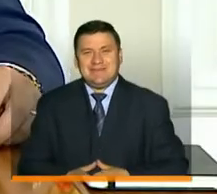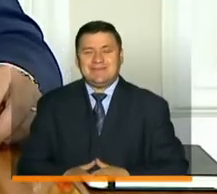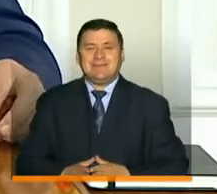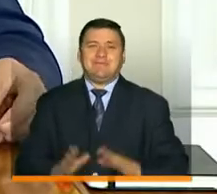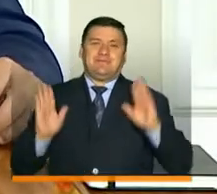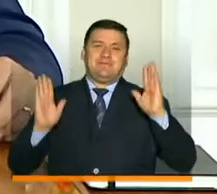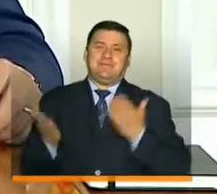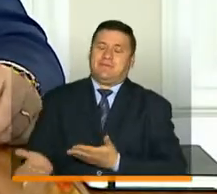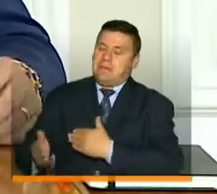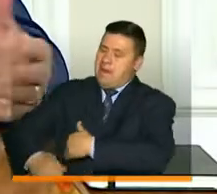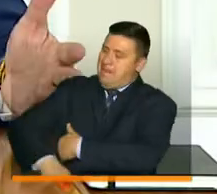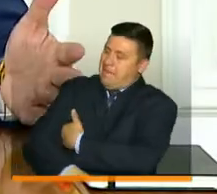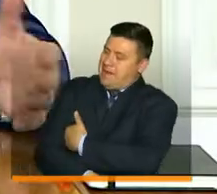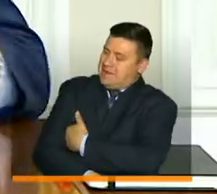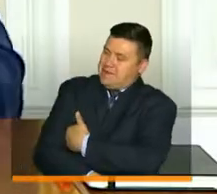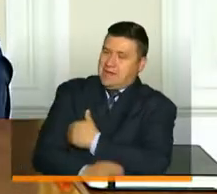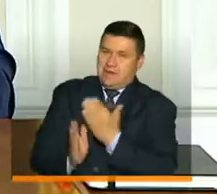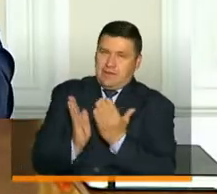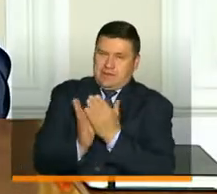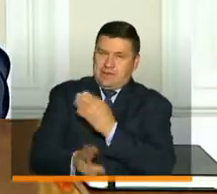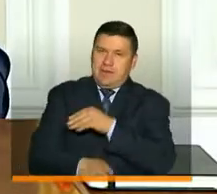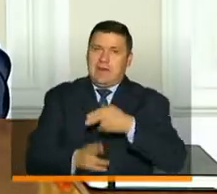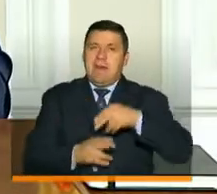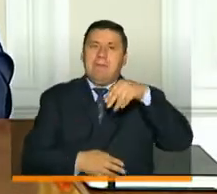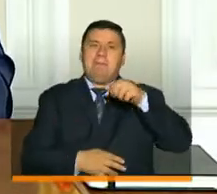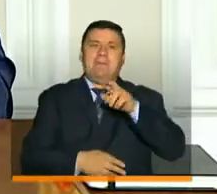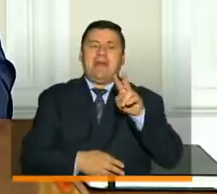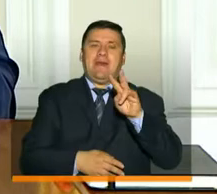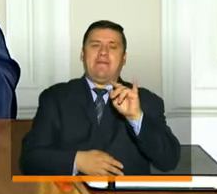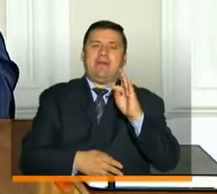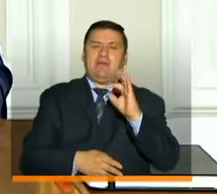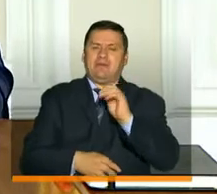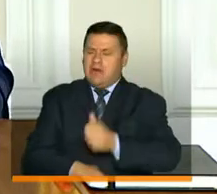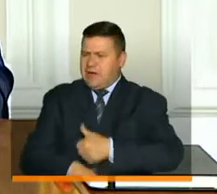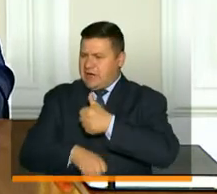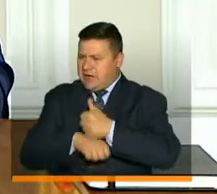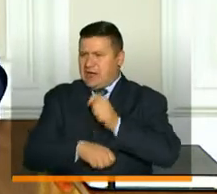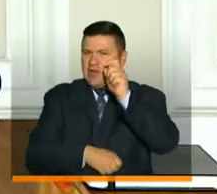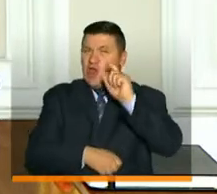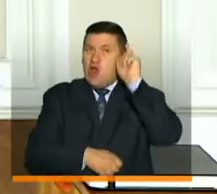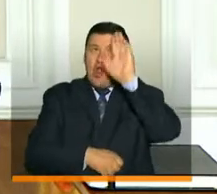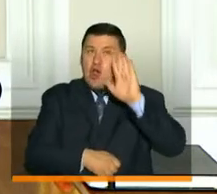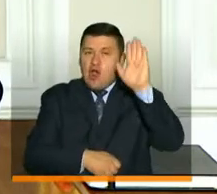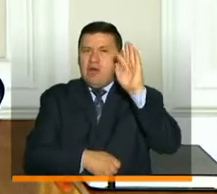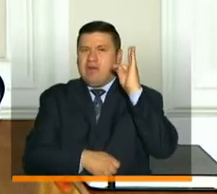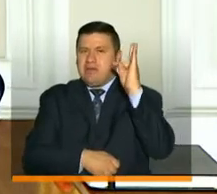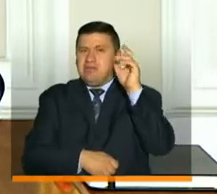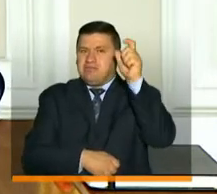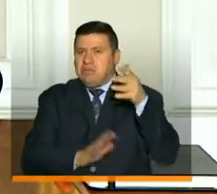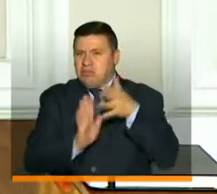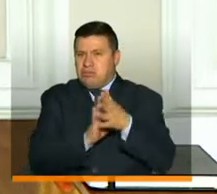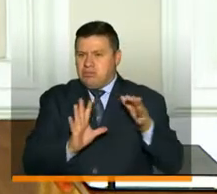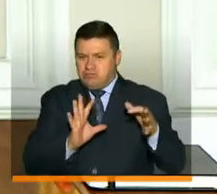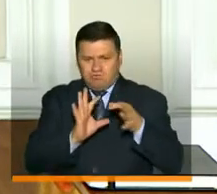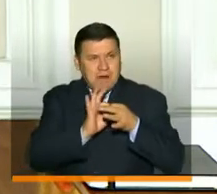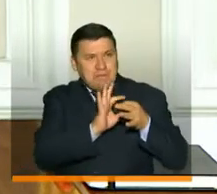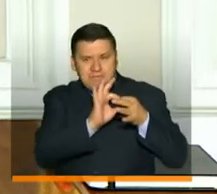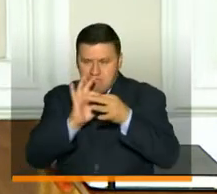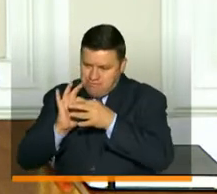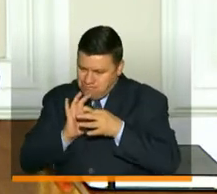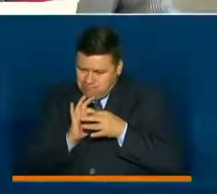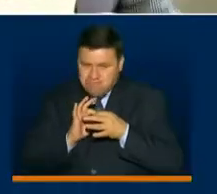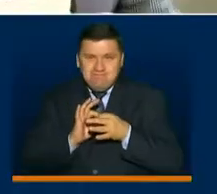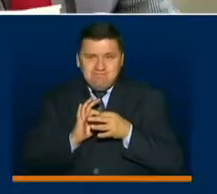Bueno, ministra María Victoria, yo creo que aquí hemos visto además el testimonio de rectores, de gobernadores, trabajo en equipo, todos sumando